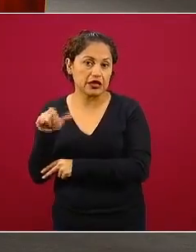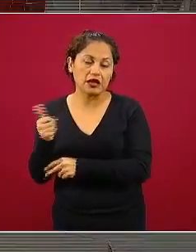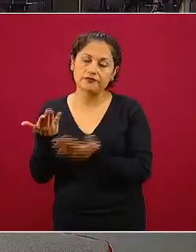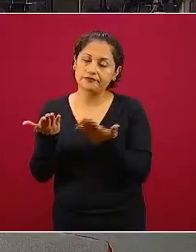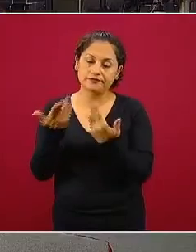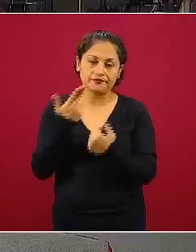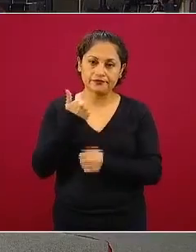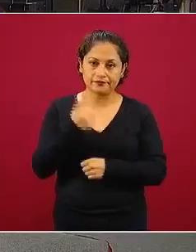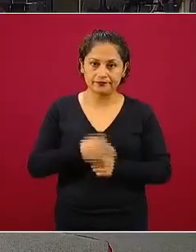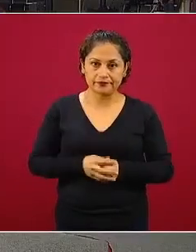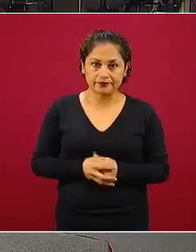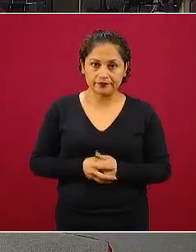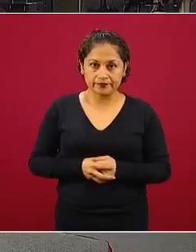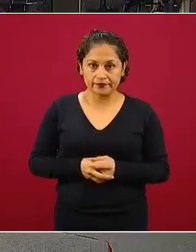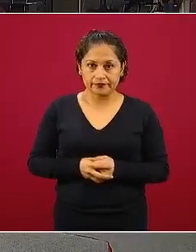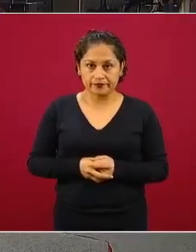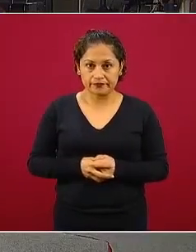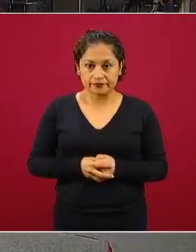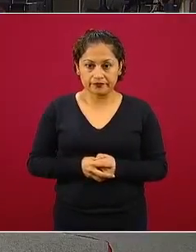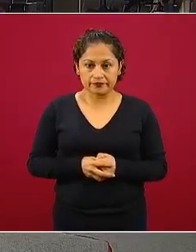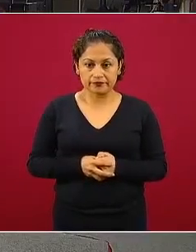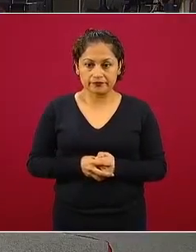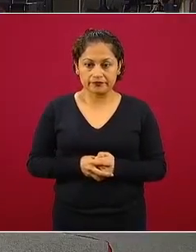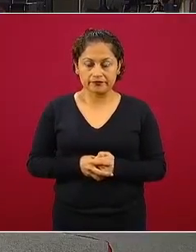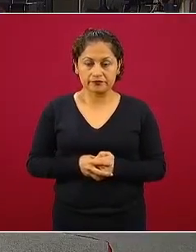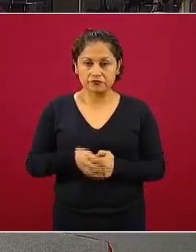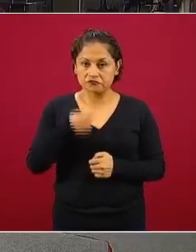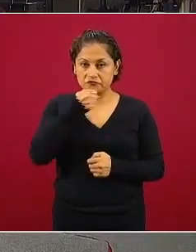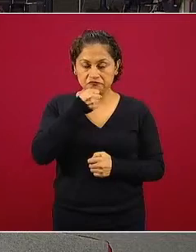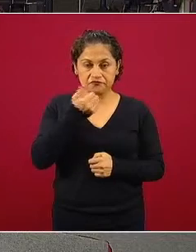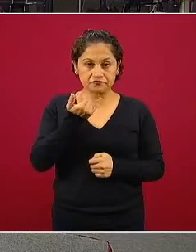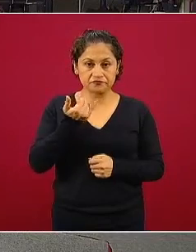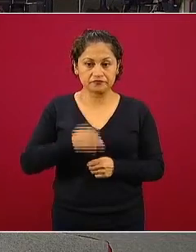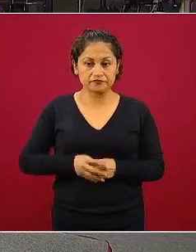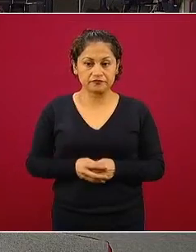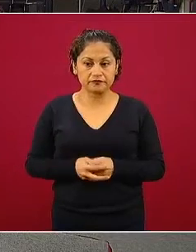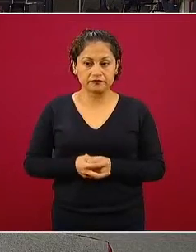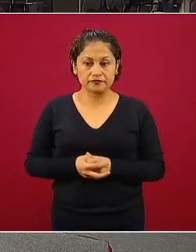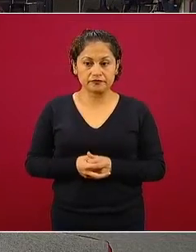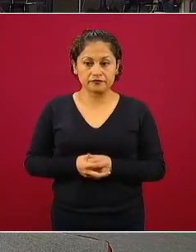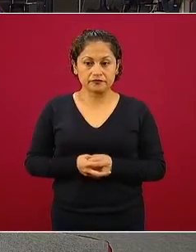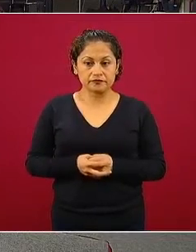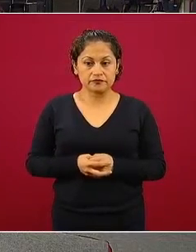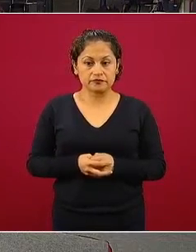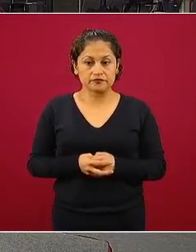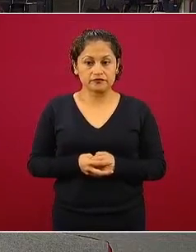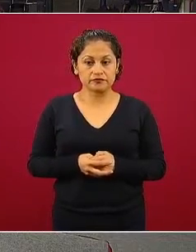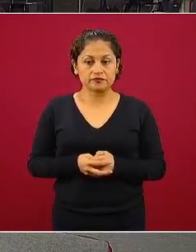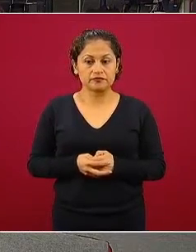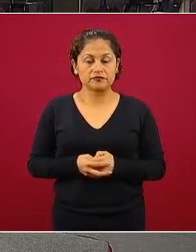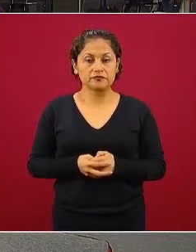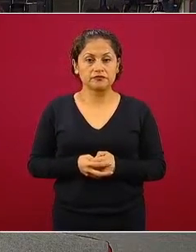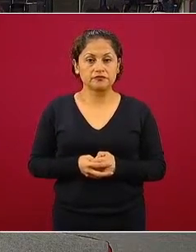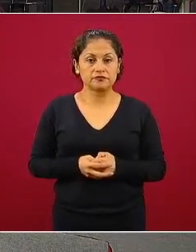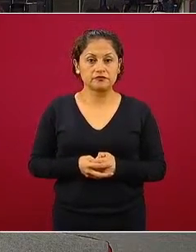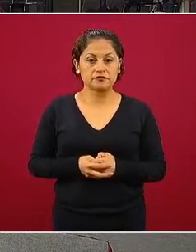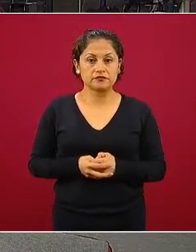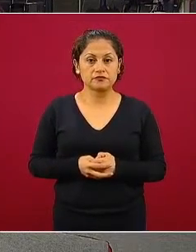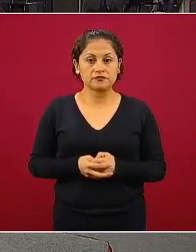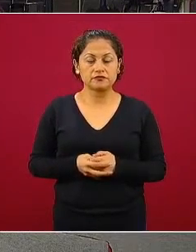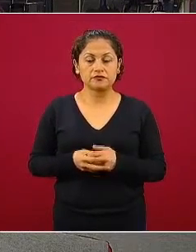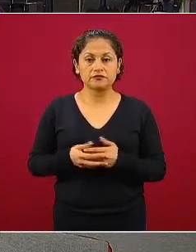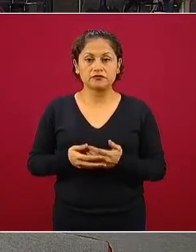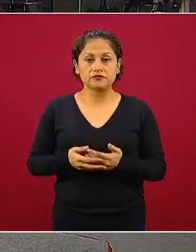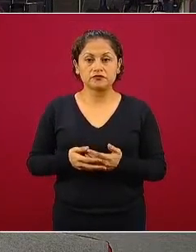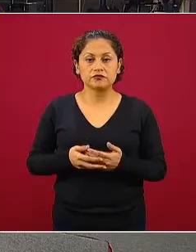las unidades si ah bueno